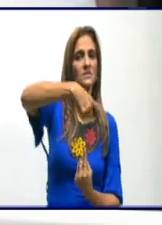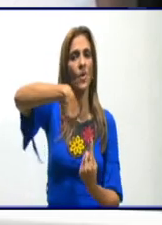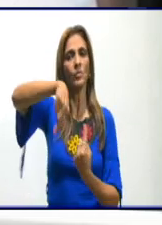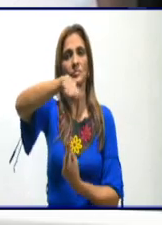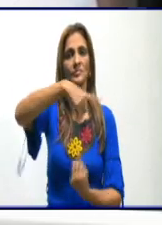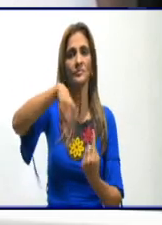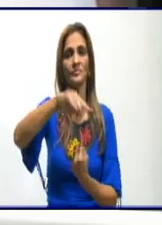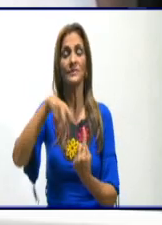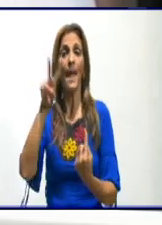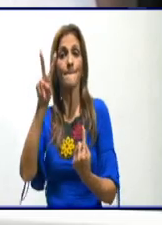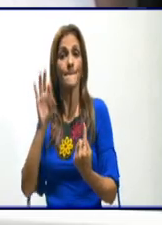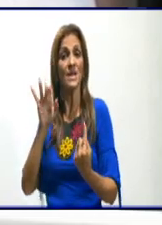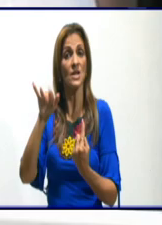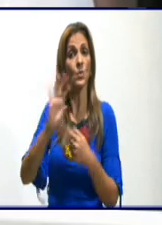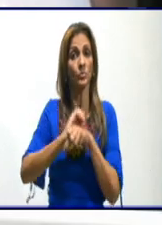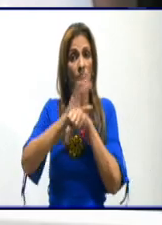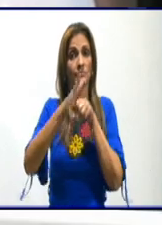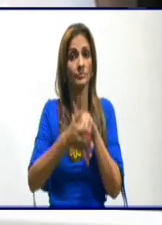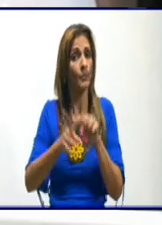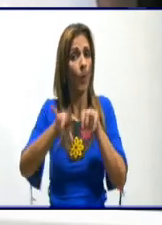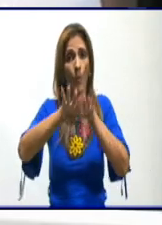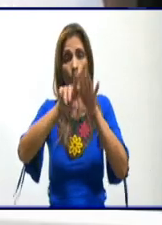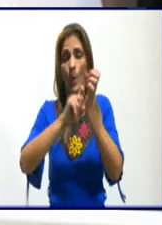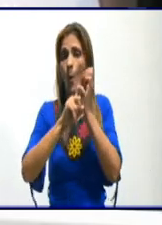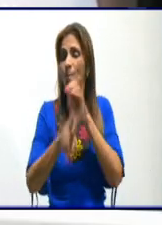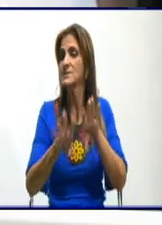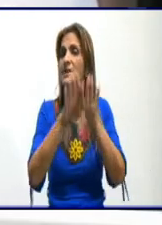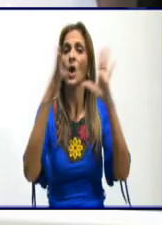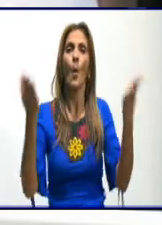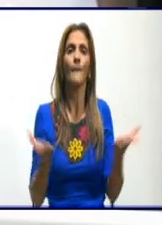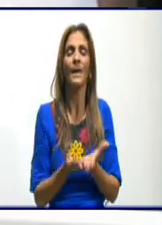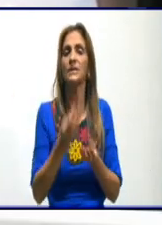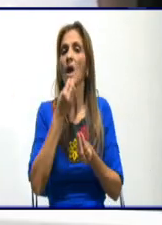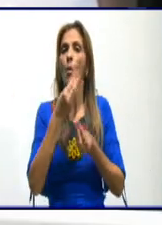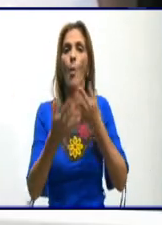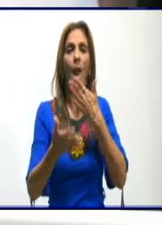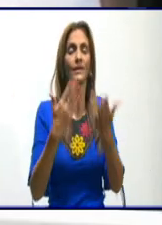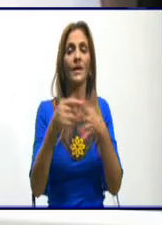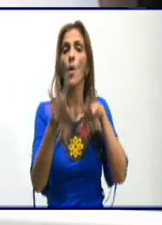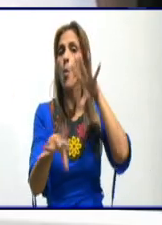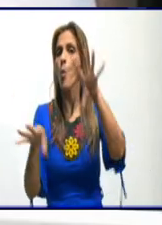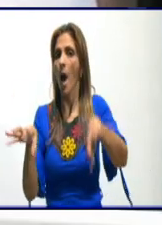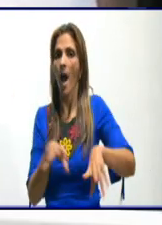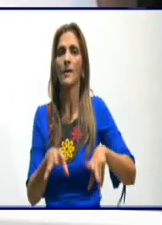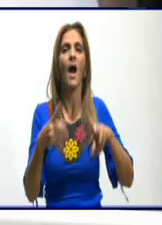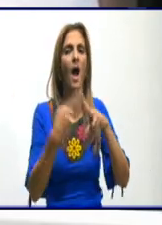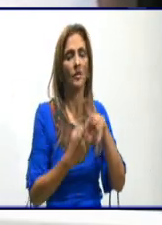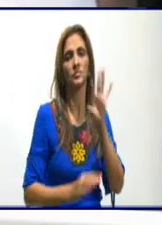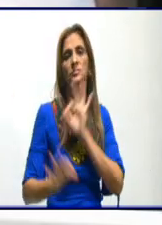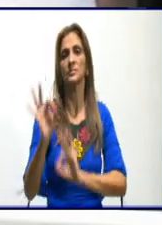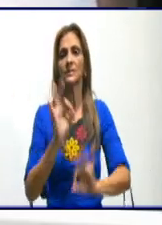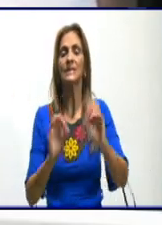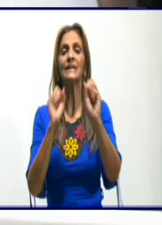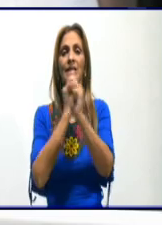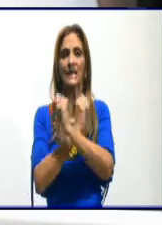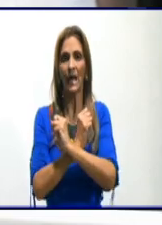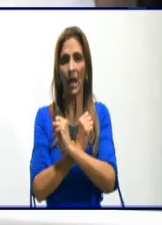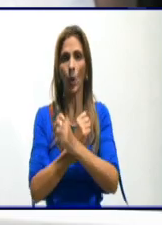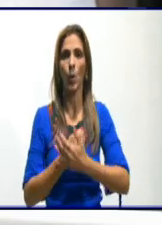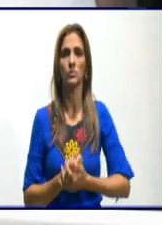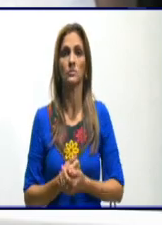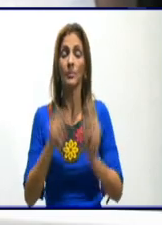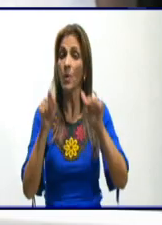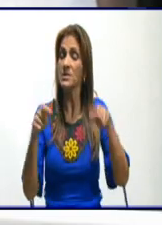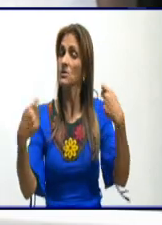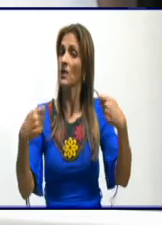municipio y en cualquier momento, en cualquier lugar que estemos, estamos en riesgo. Por eso es el llamado a mantener siempre las